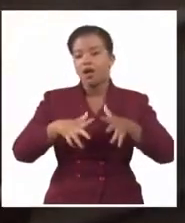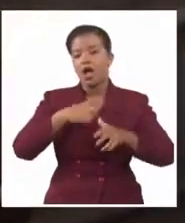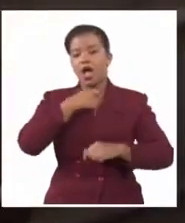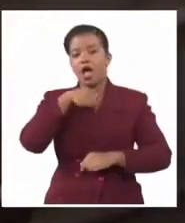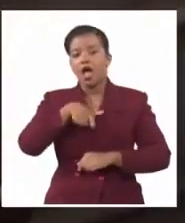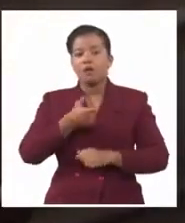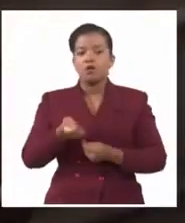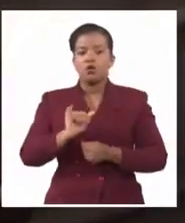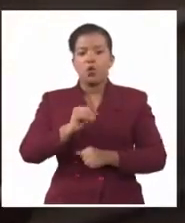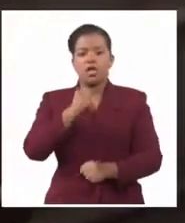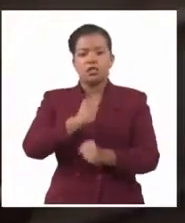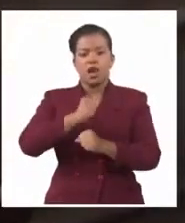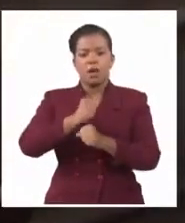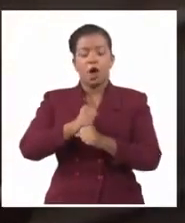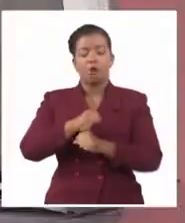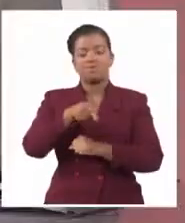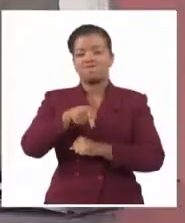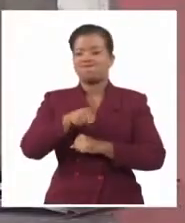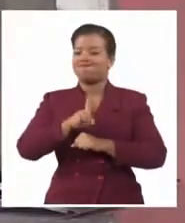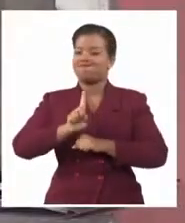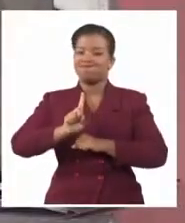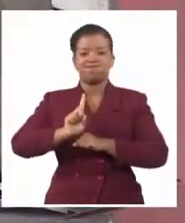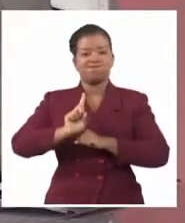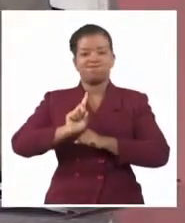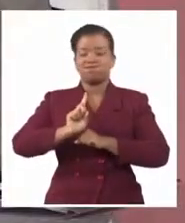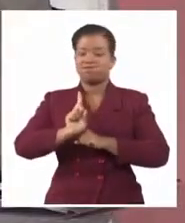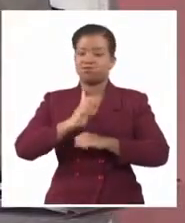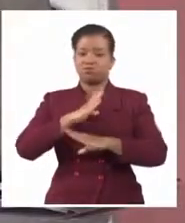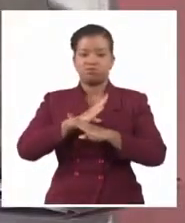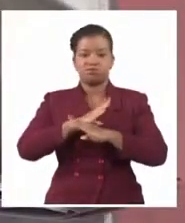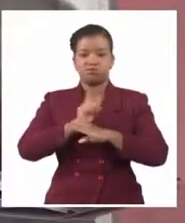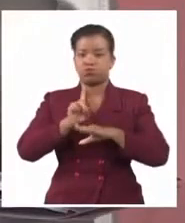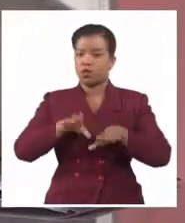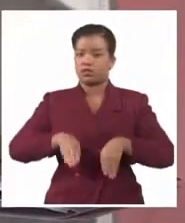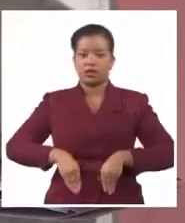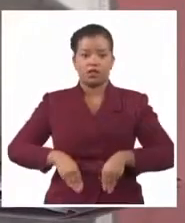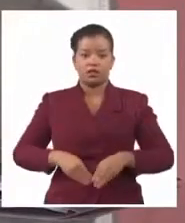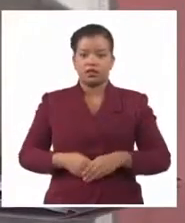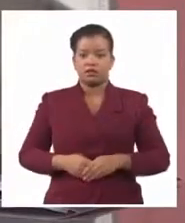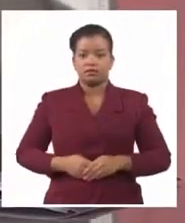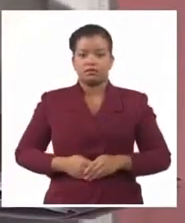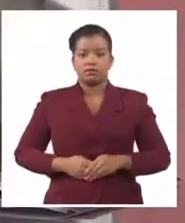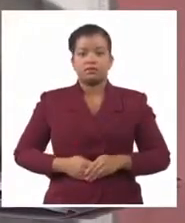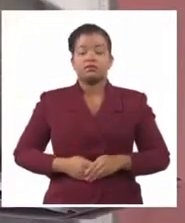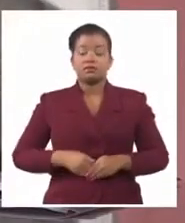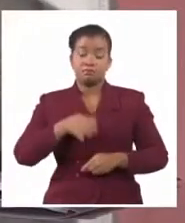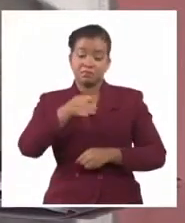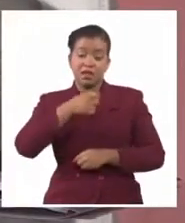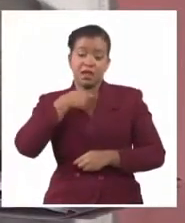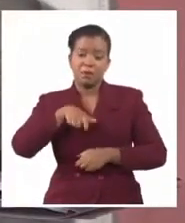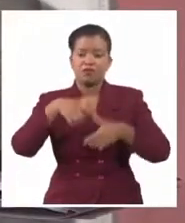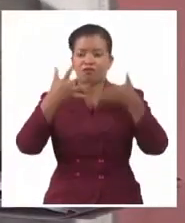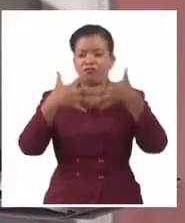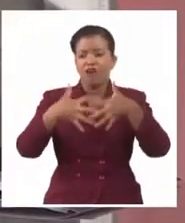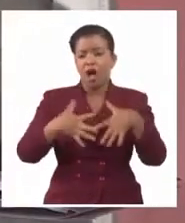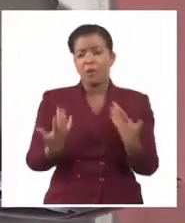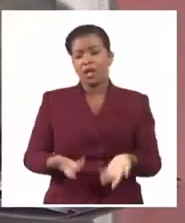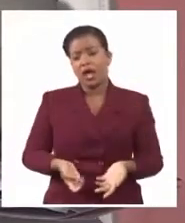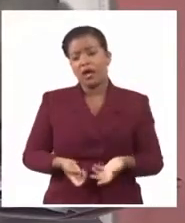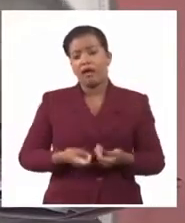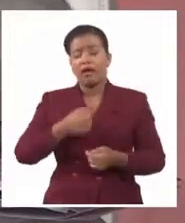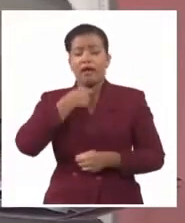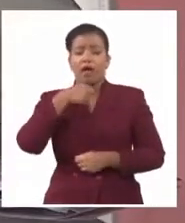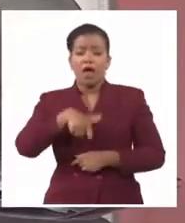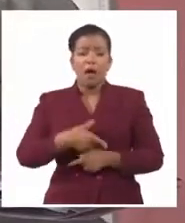función de trabajo, no de la casa. En las normas, lo plantea con claridad, todo lo que es fin industrial, fabril, ¿no?, o